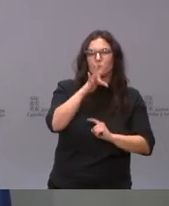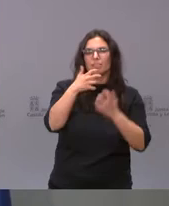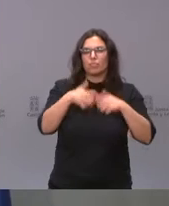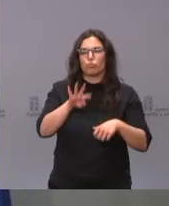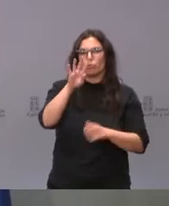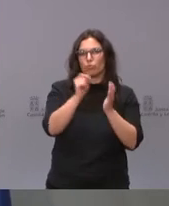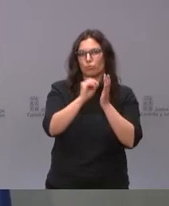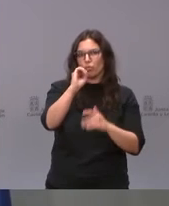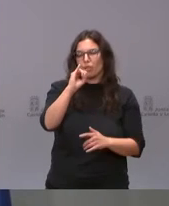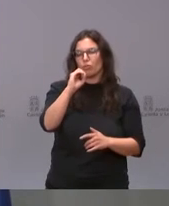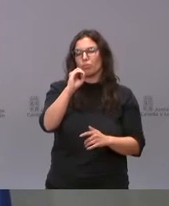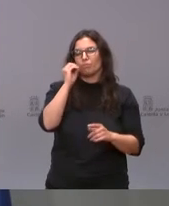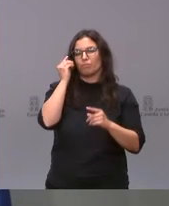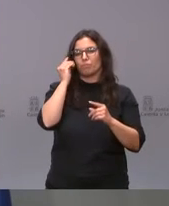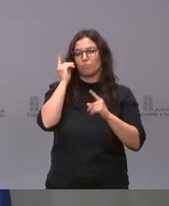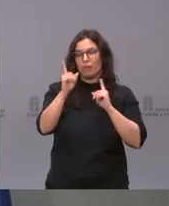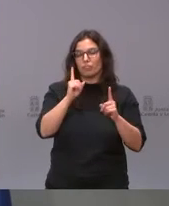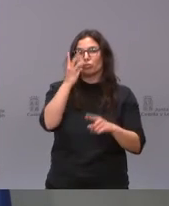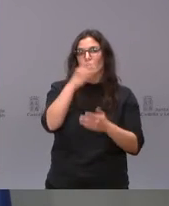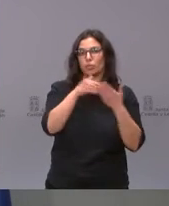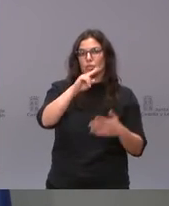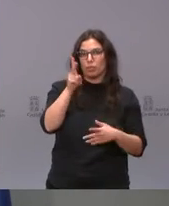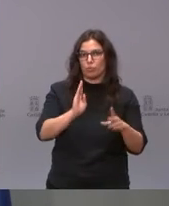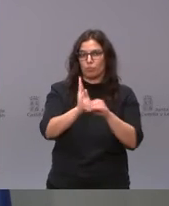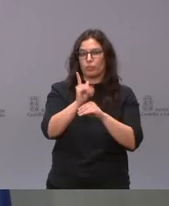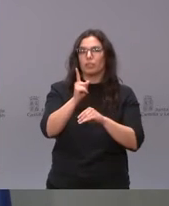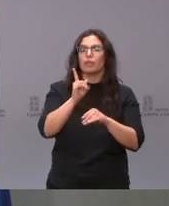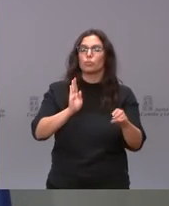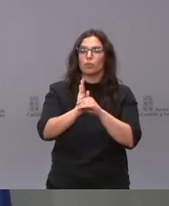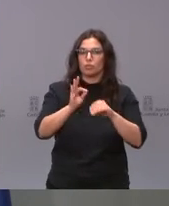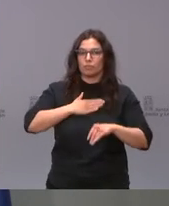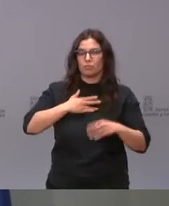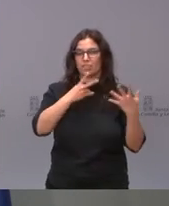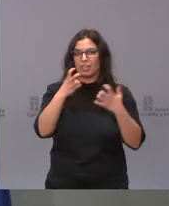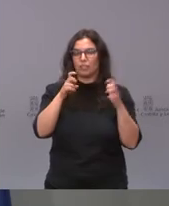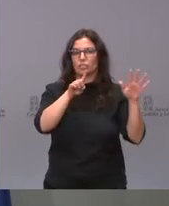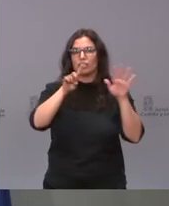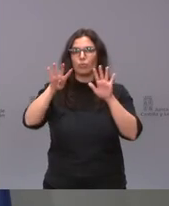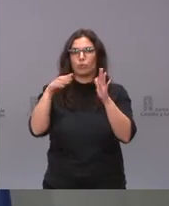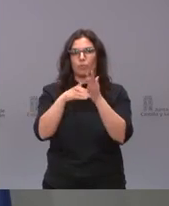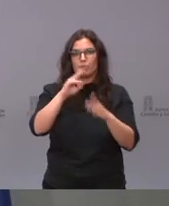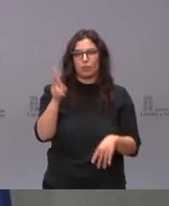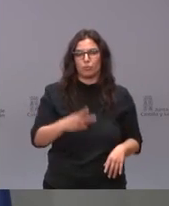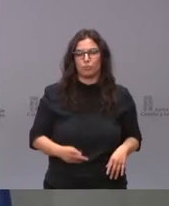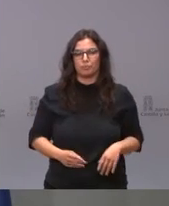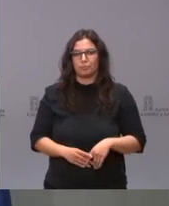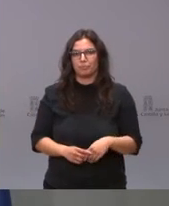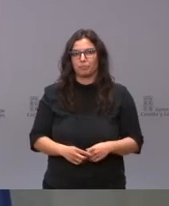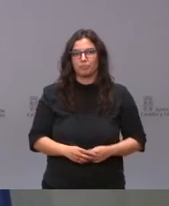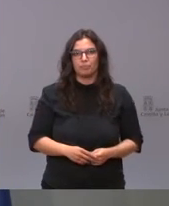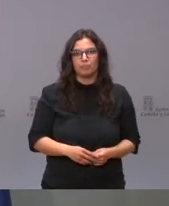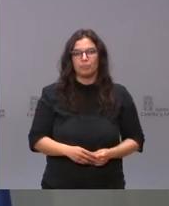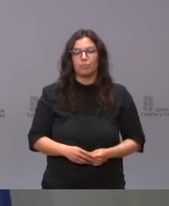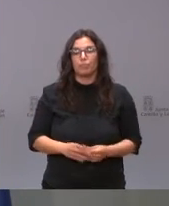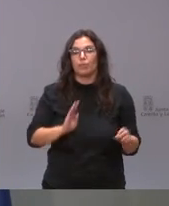prevé una inversión de 3 millones de euros y va a contar con una subvención de 769.000 euros. Todas estas